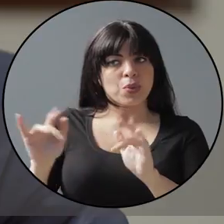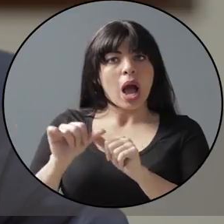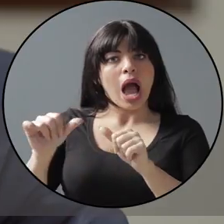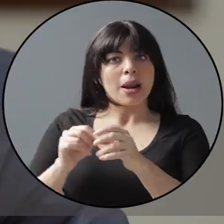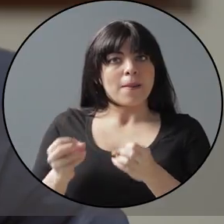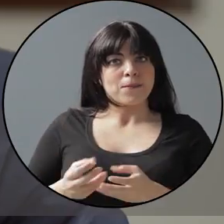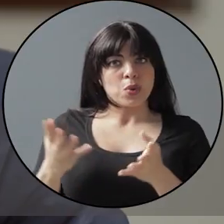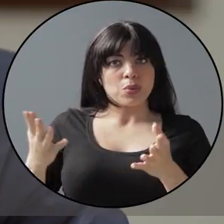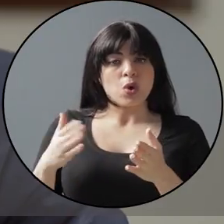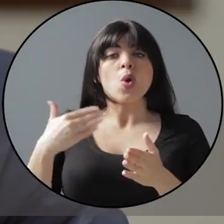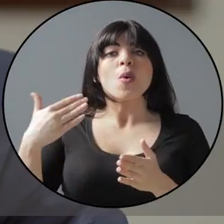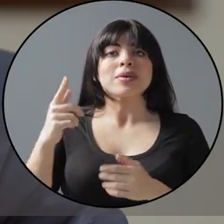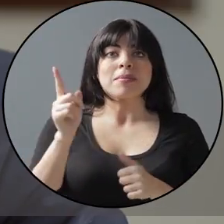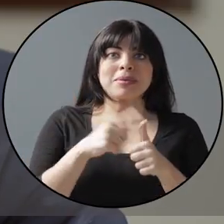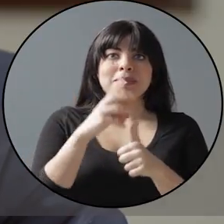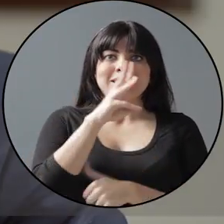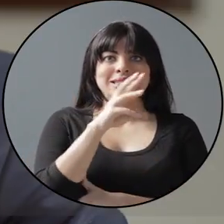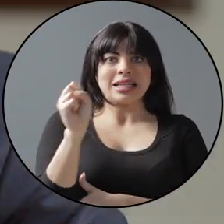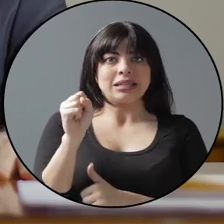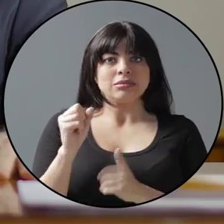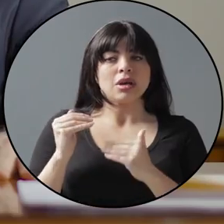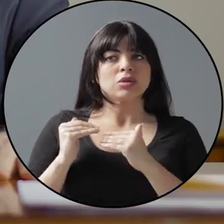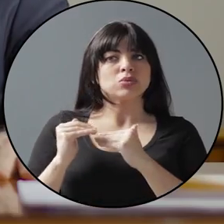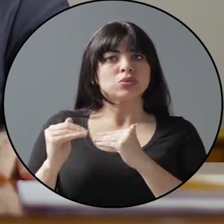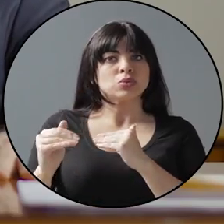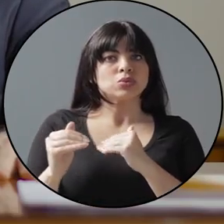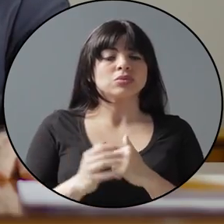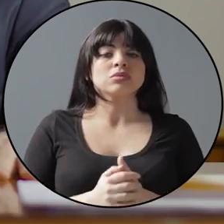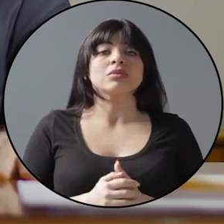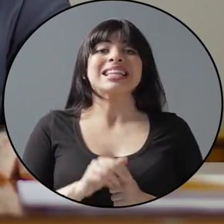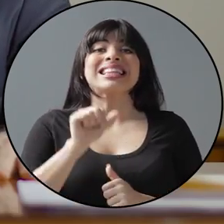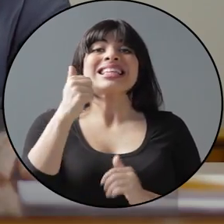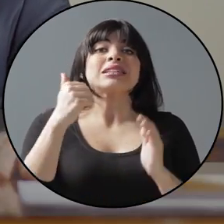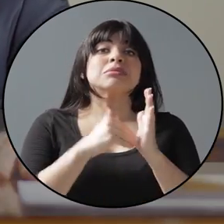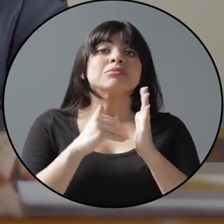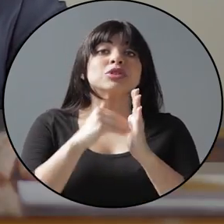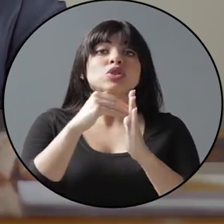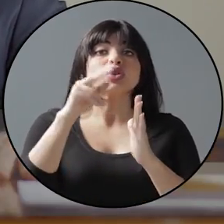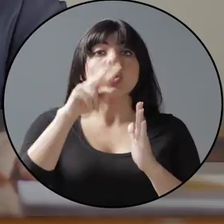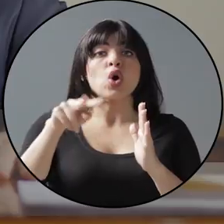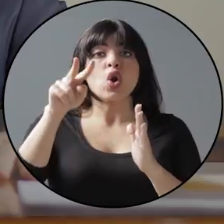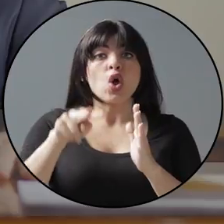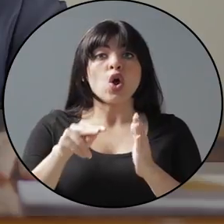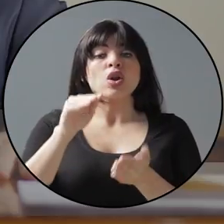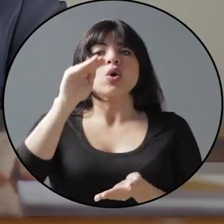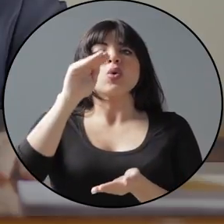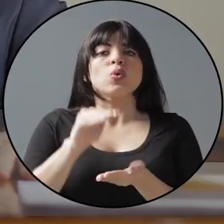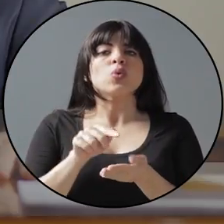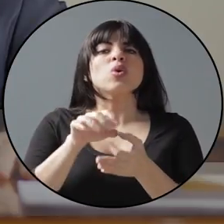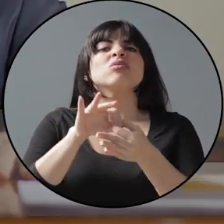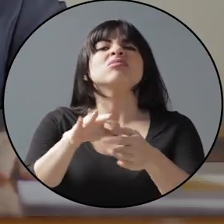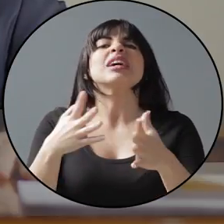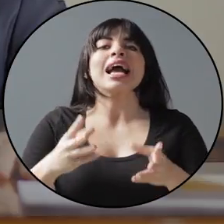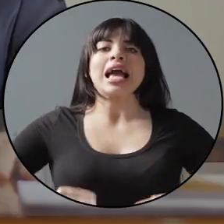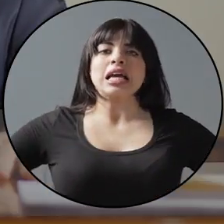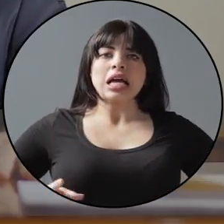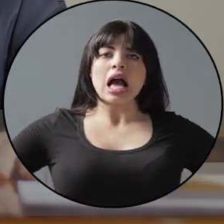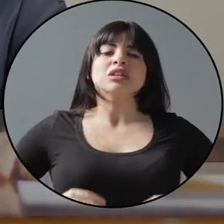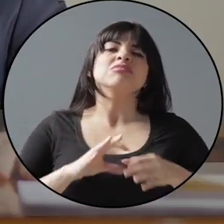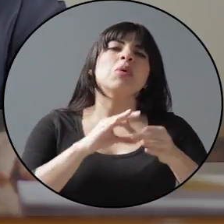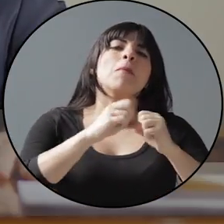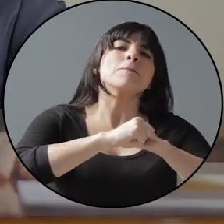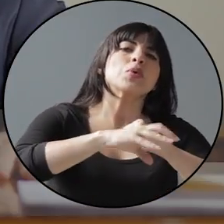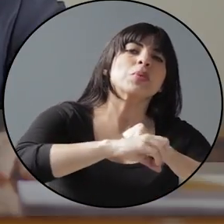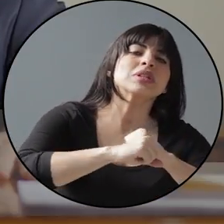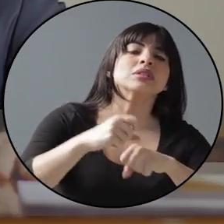público en el primer semestre. Se disminuyó 2 mil millones de colones en gastos flexibles, como